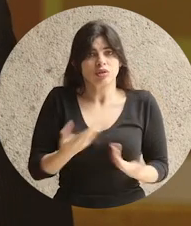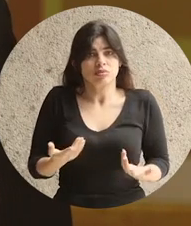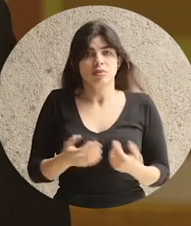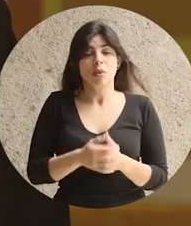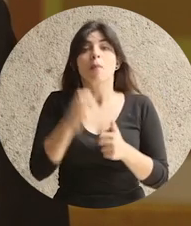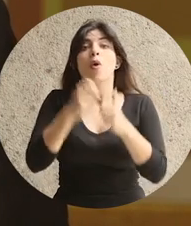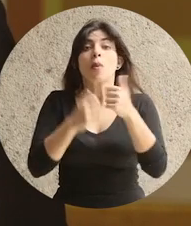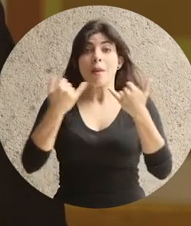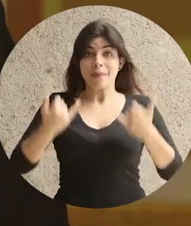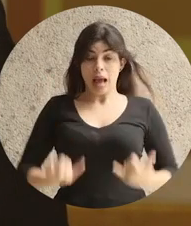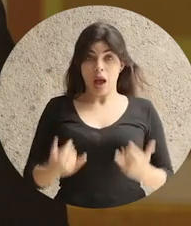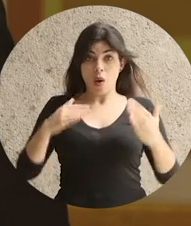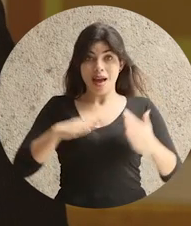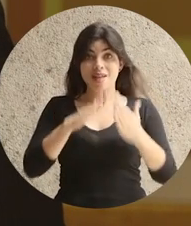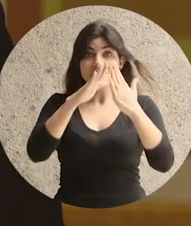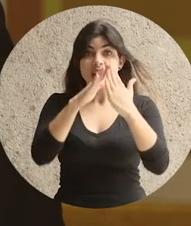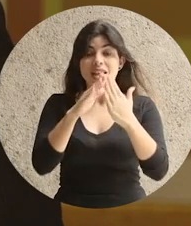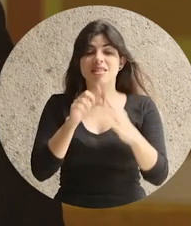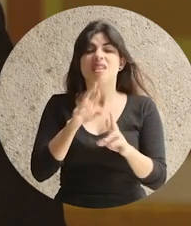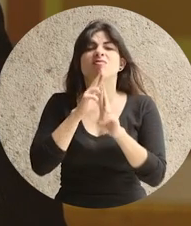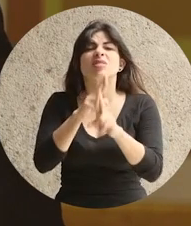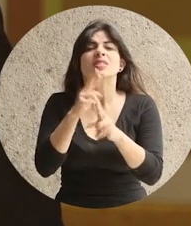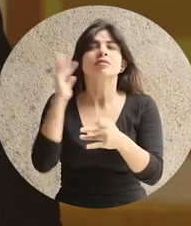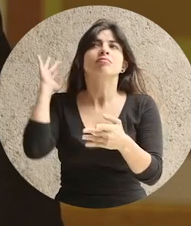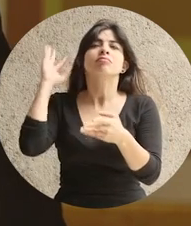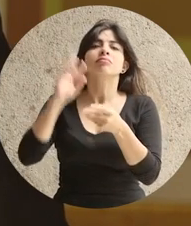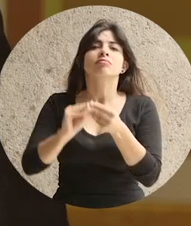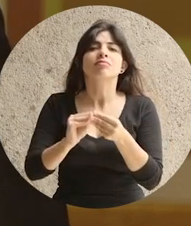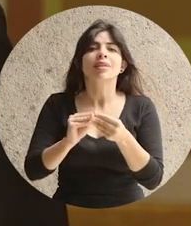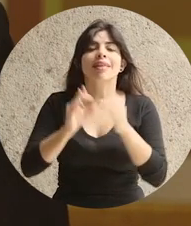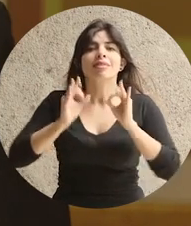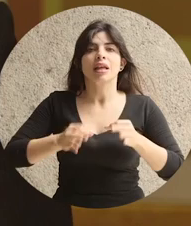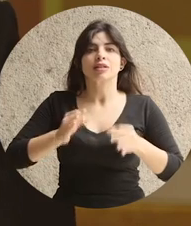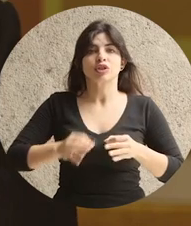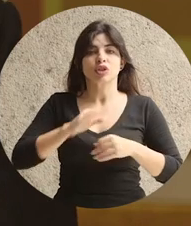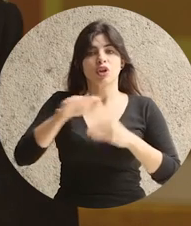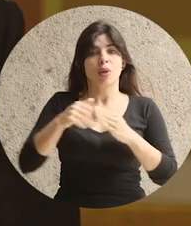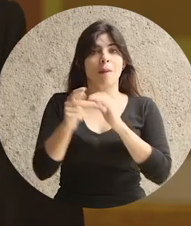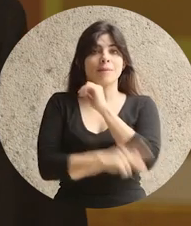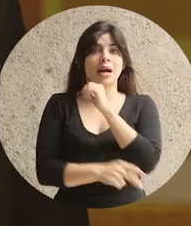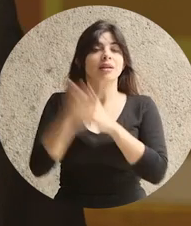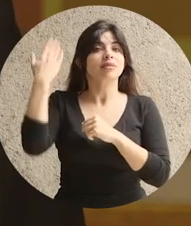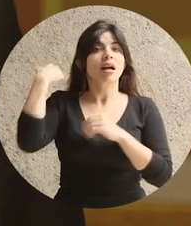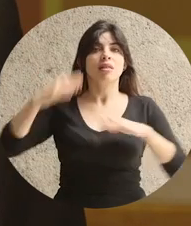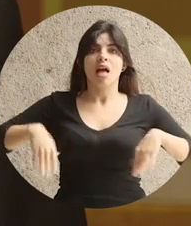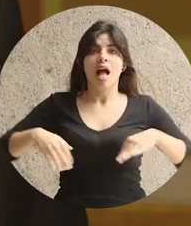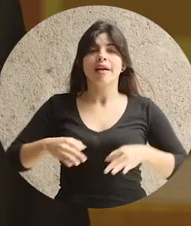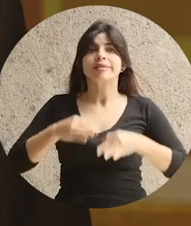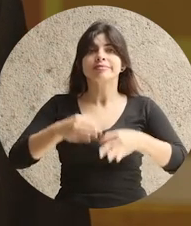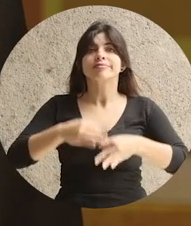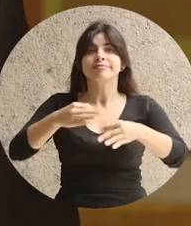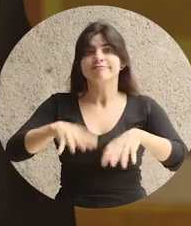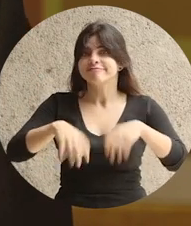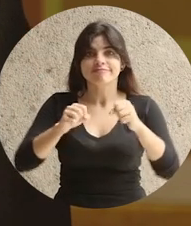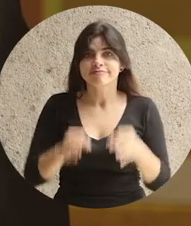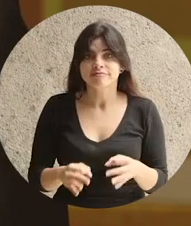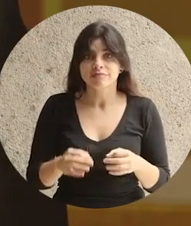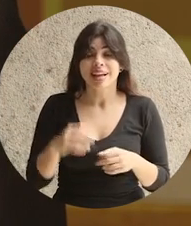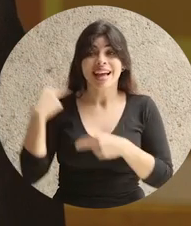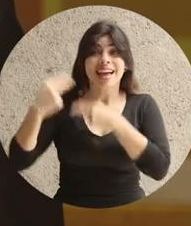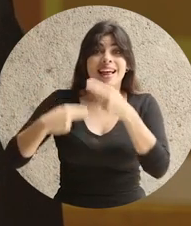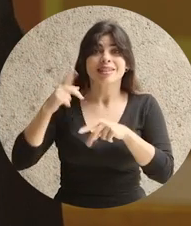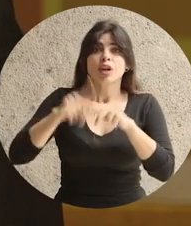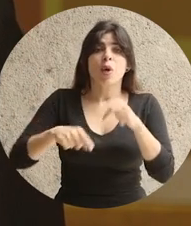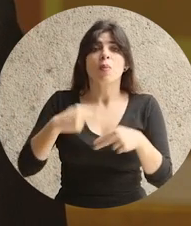El problema que enfrentamos hoy es el resultado de las decisiones que, como país, no tomamos en el pasado. No podemos heredar